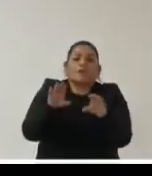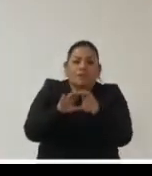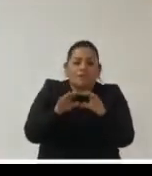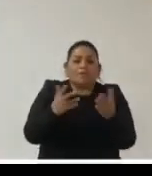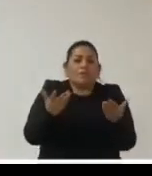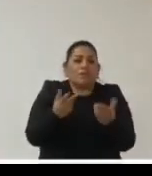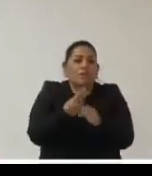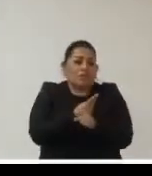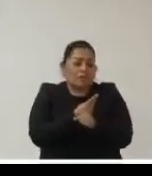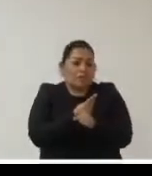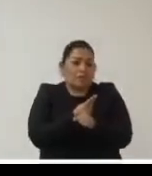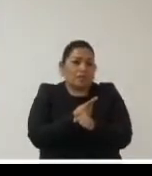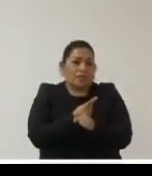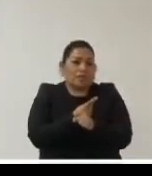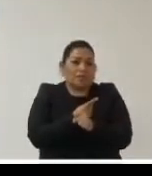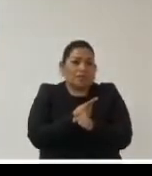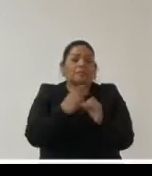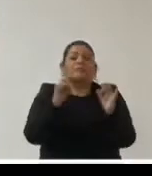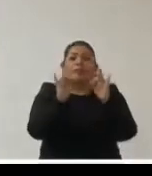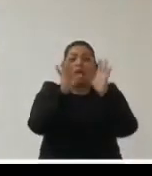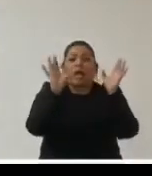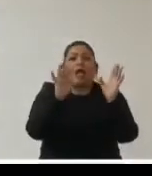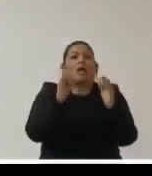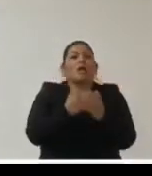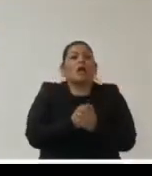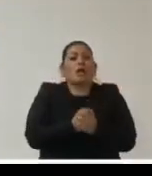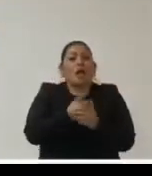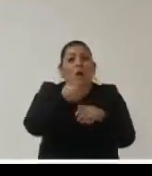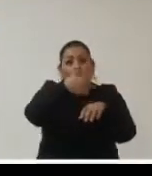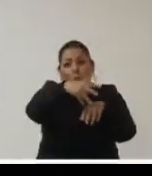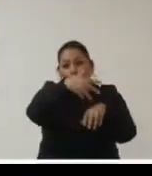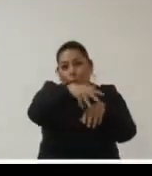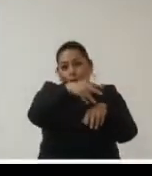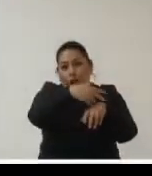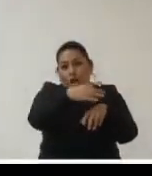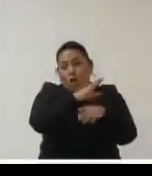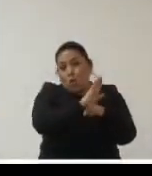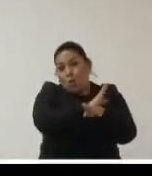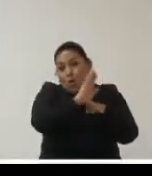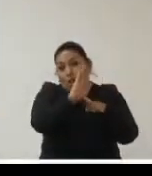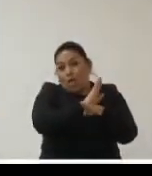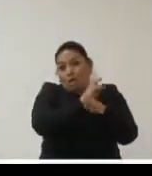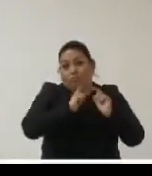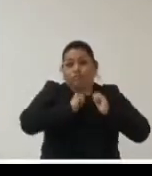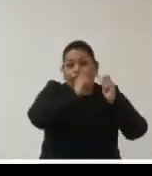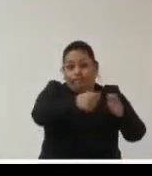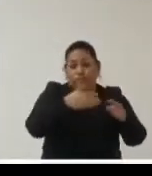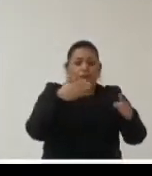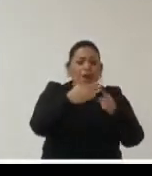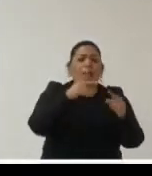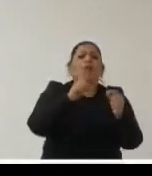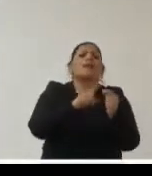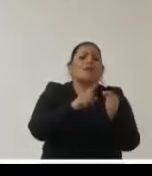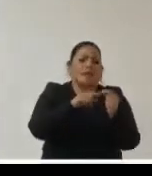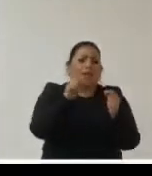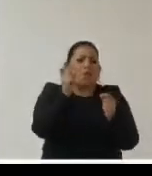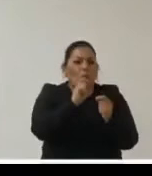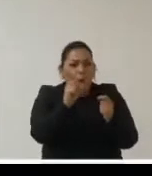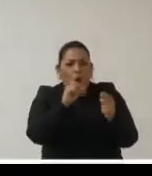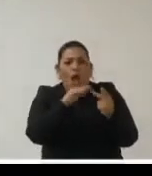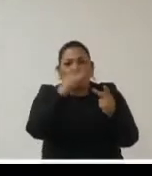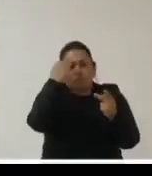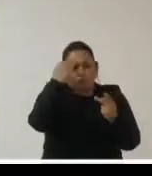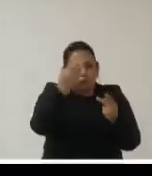también siendo muy claro sobre el número de beneficiarios quienes fueron porque fueron cuando haya programas